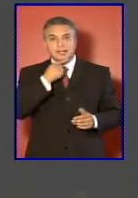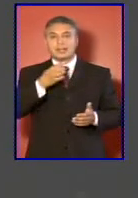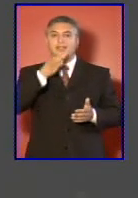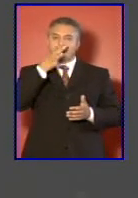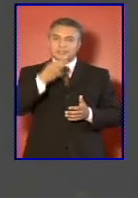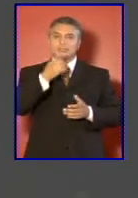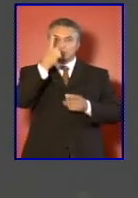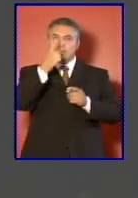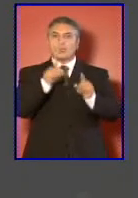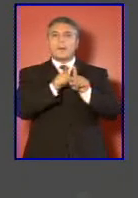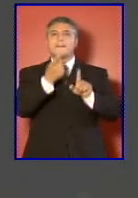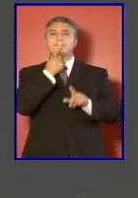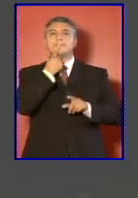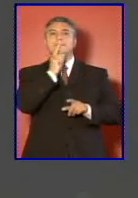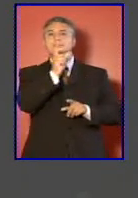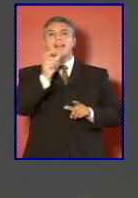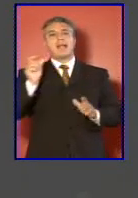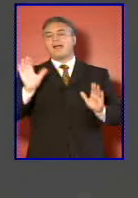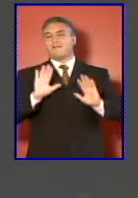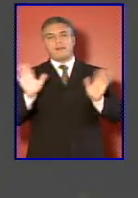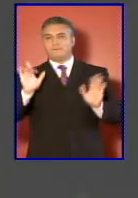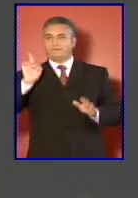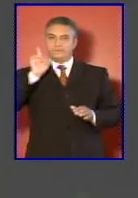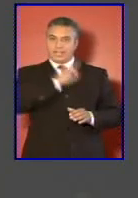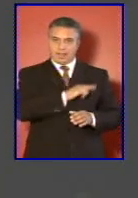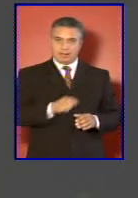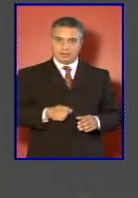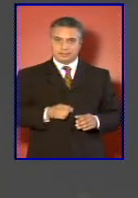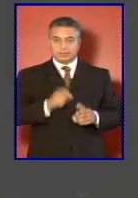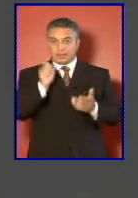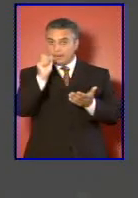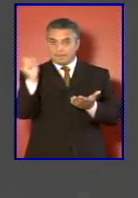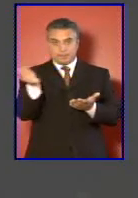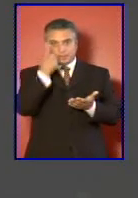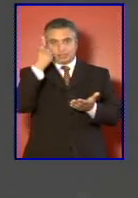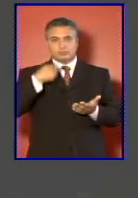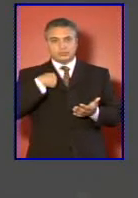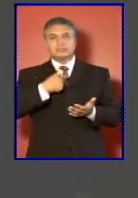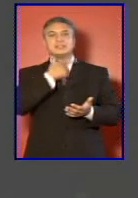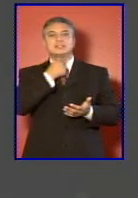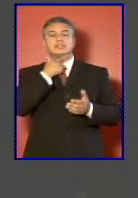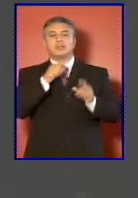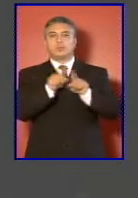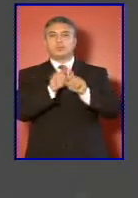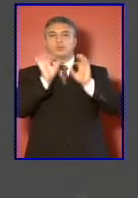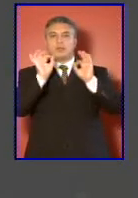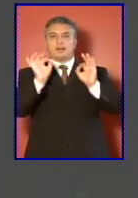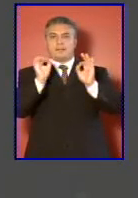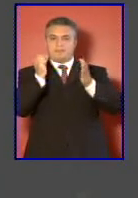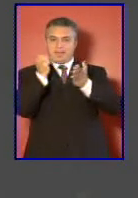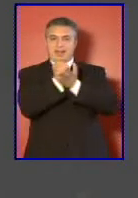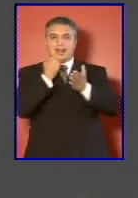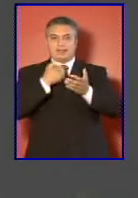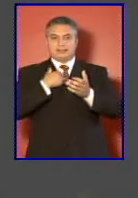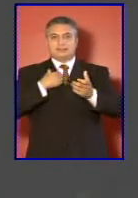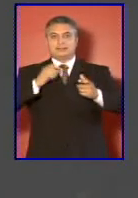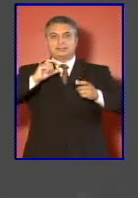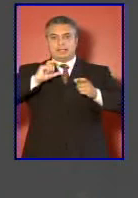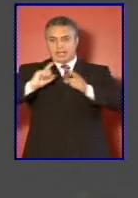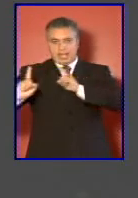un par de palabras finales primero hemos querido marcar nuestra gestión de defensa